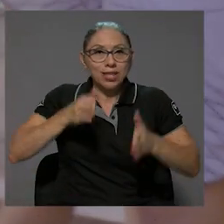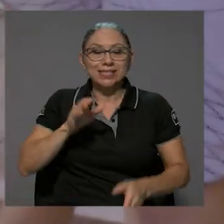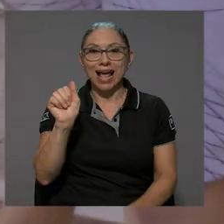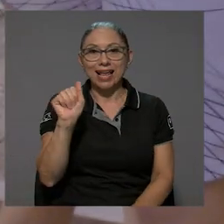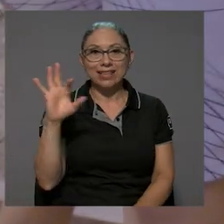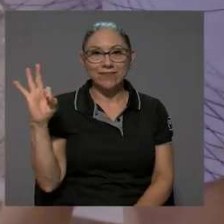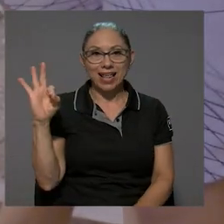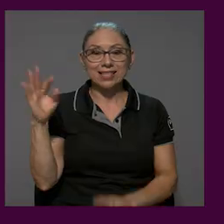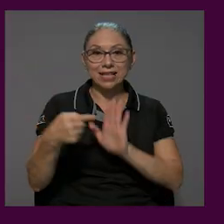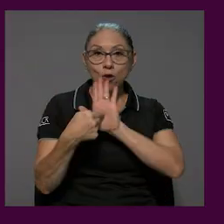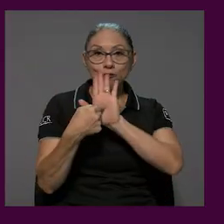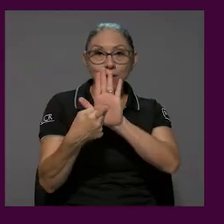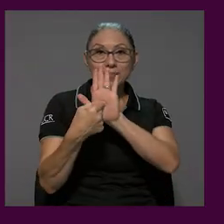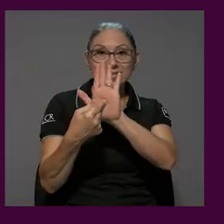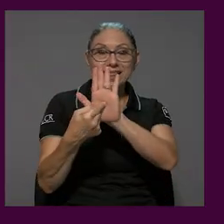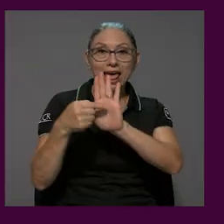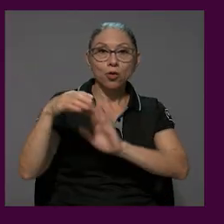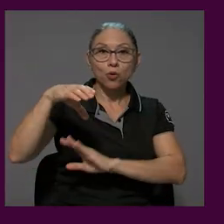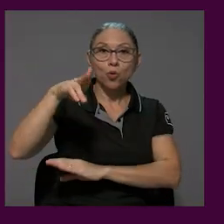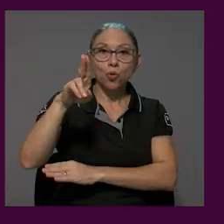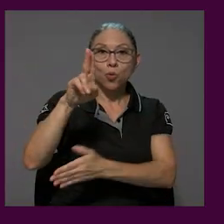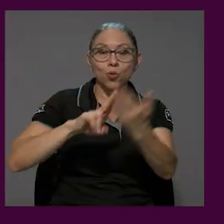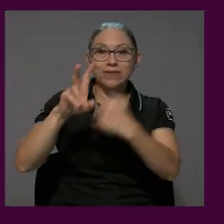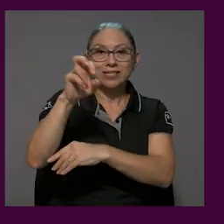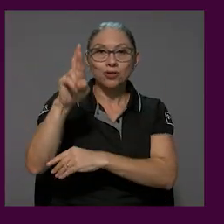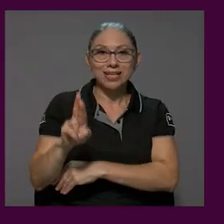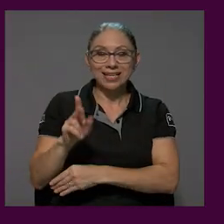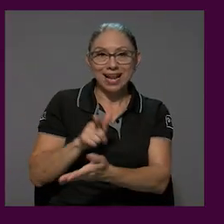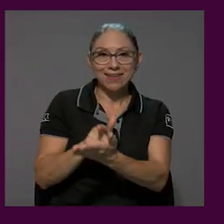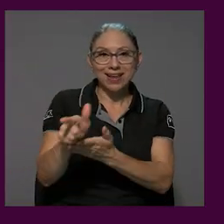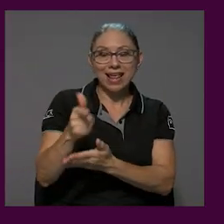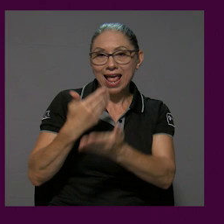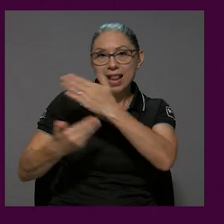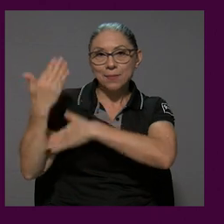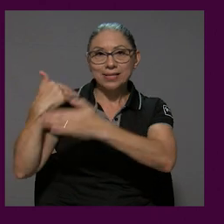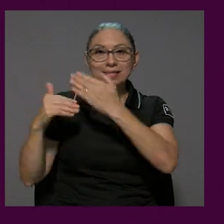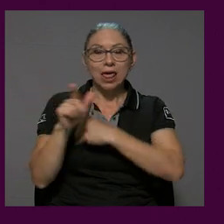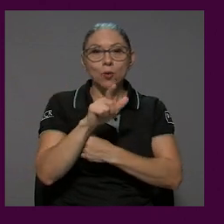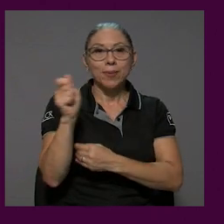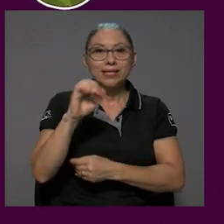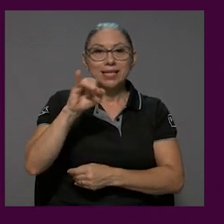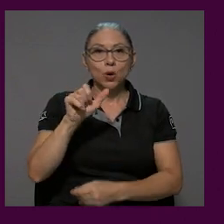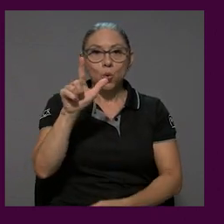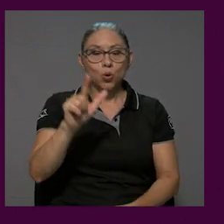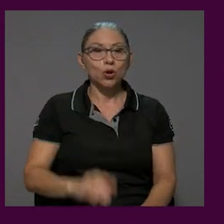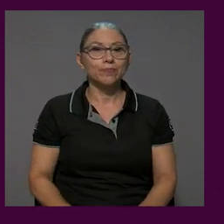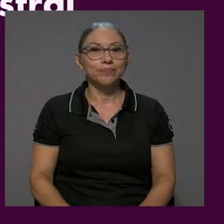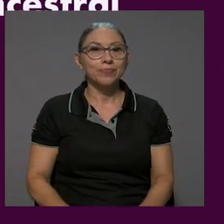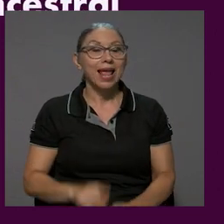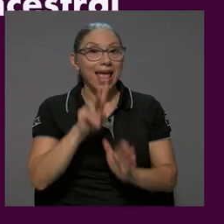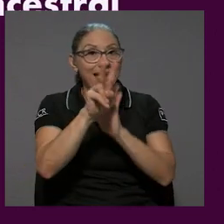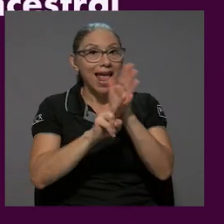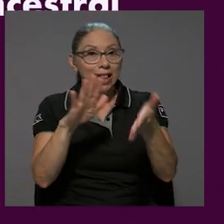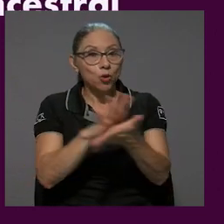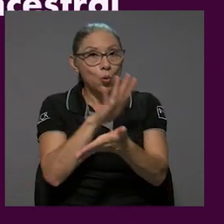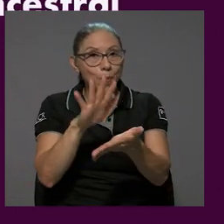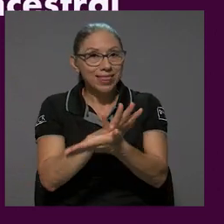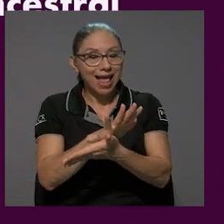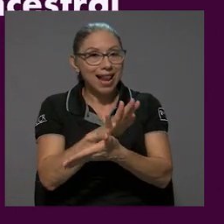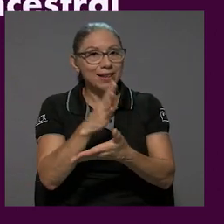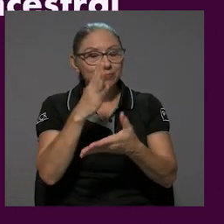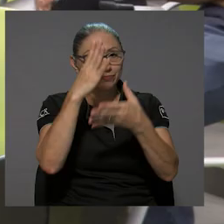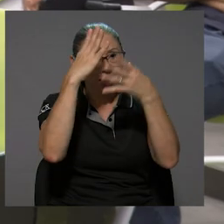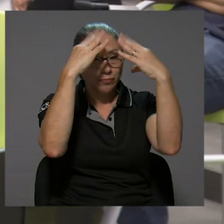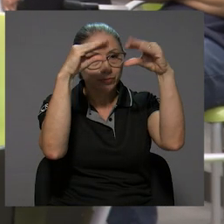Alejandra Fernández, fue presentado en la sede de Liberia de la Universidad de Costa Rica el pasado mes de julio. El documental